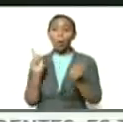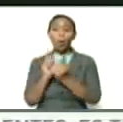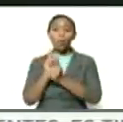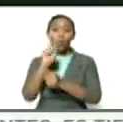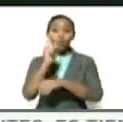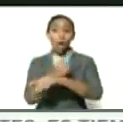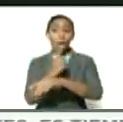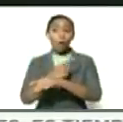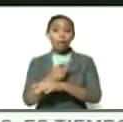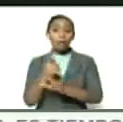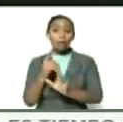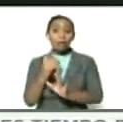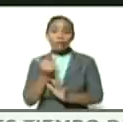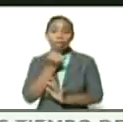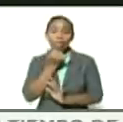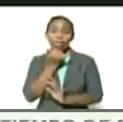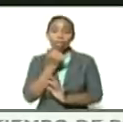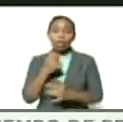una hora